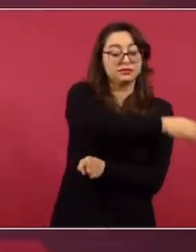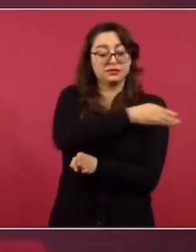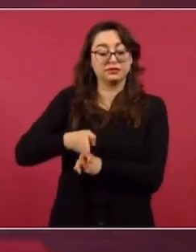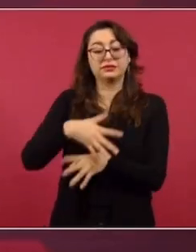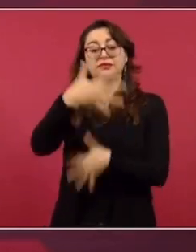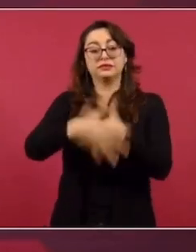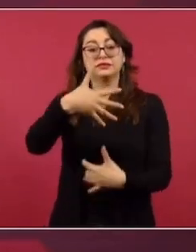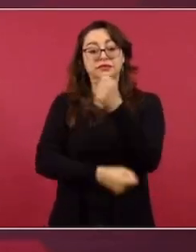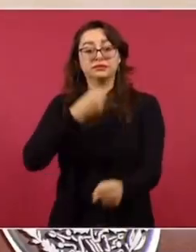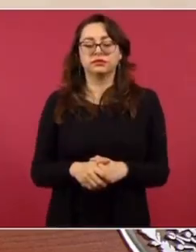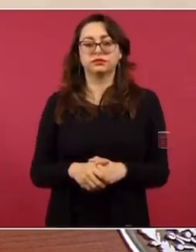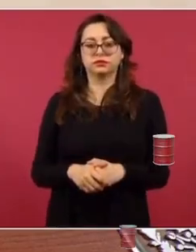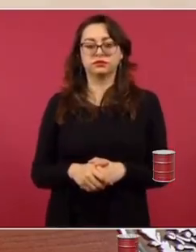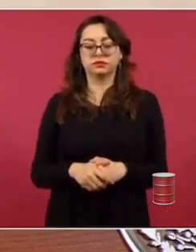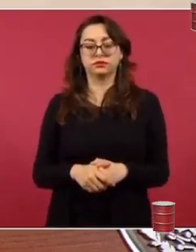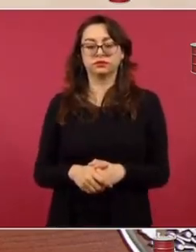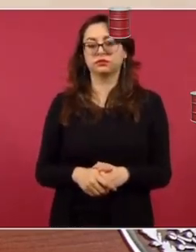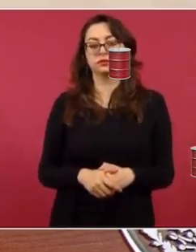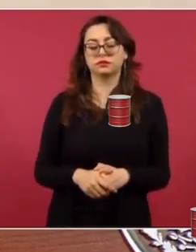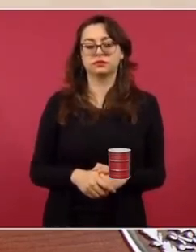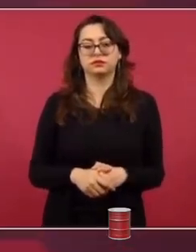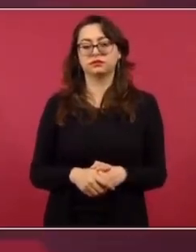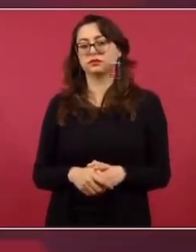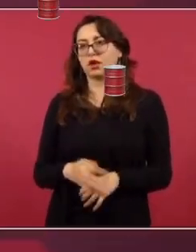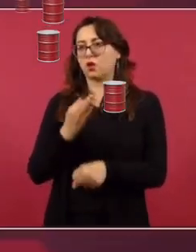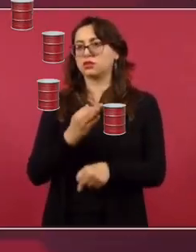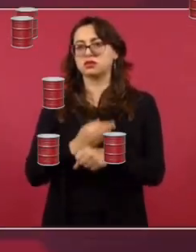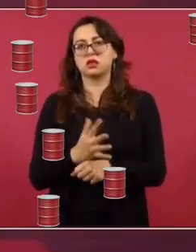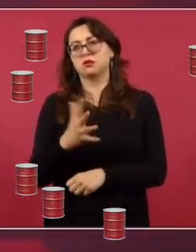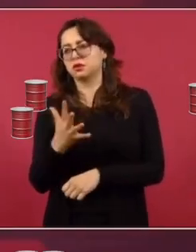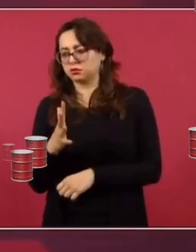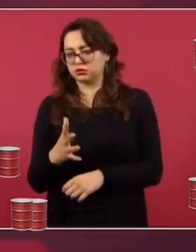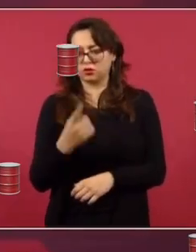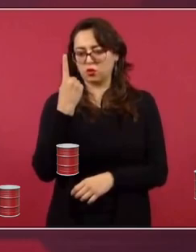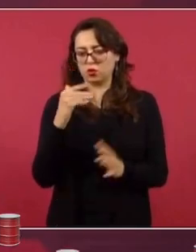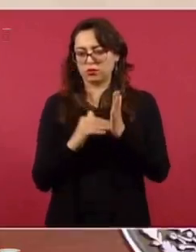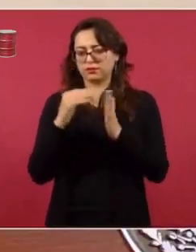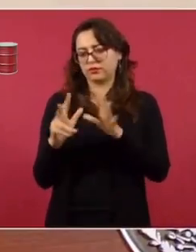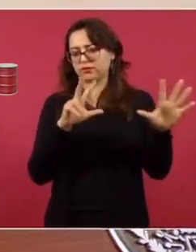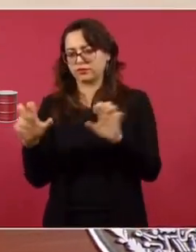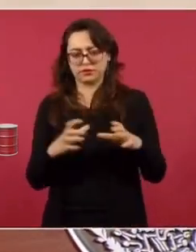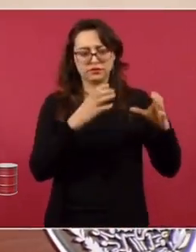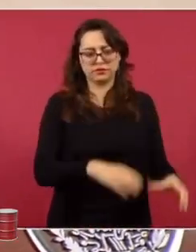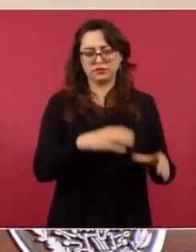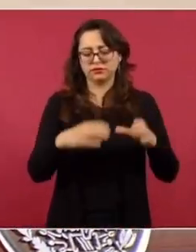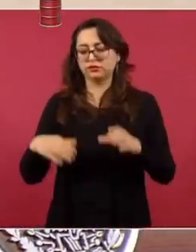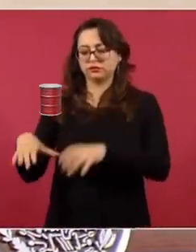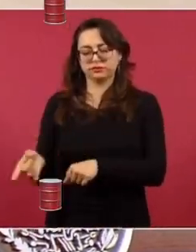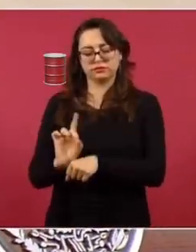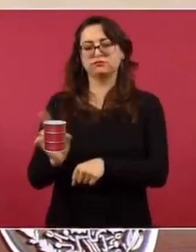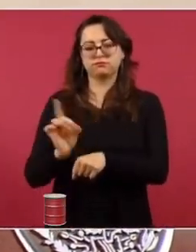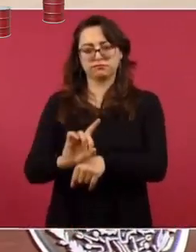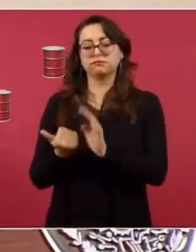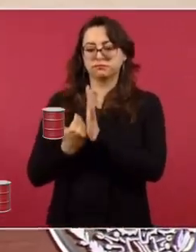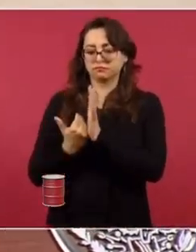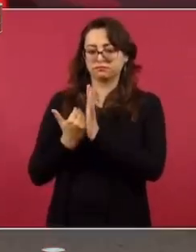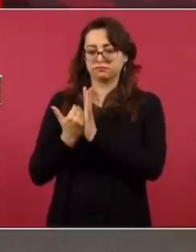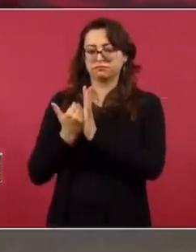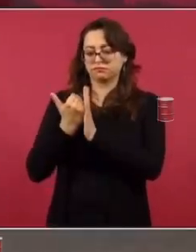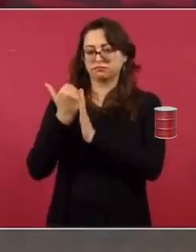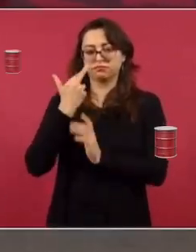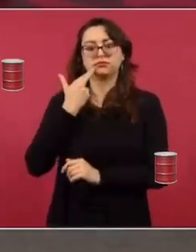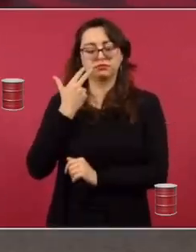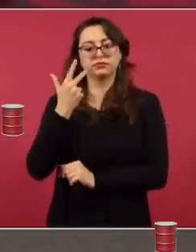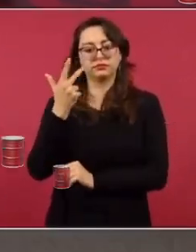Perdiendo producción, año con año. Y ahora debemos estar, pues, en un millón 800. Se ha recuperado. Y va arriba, tenemos